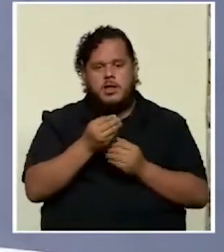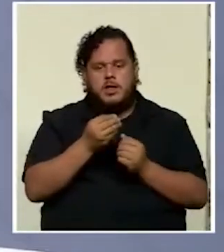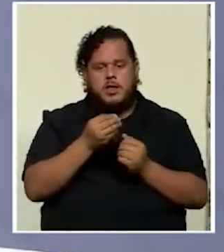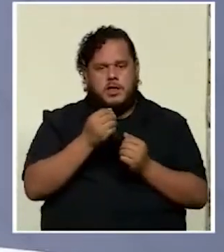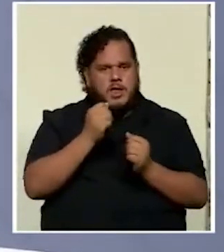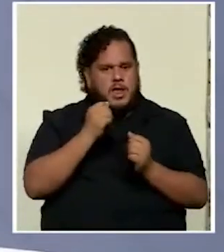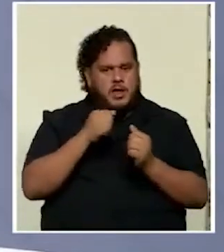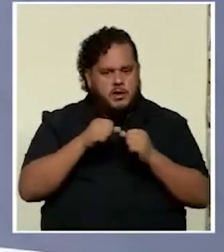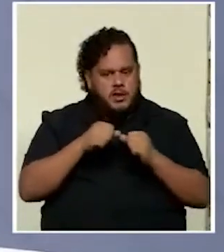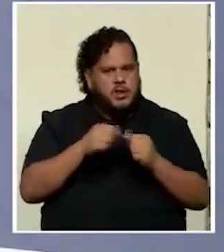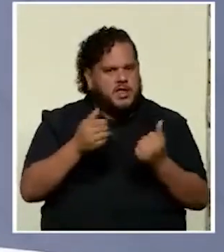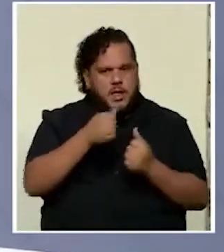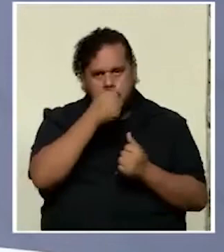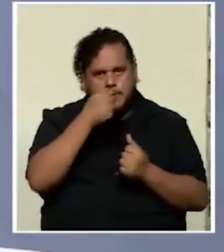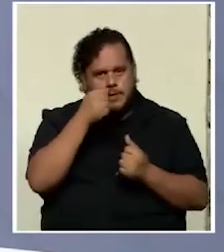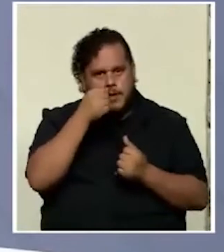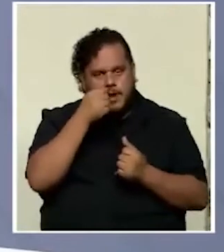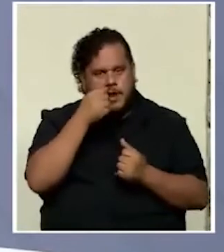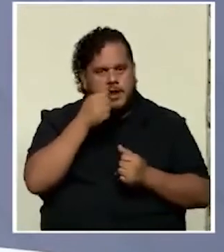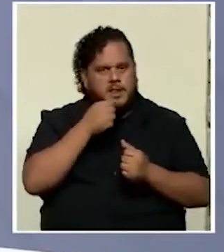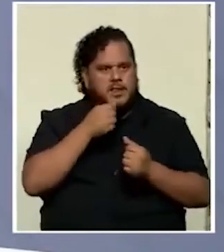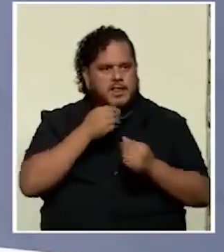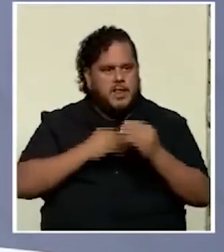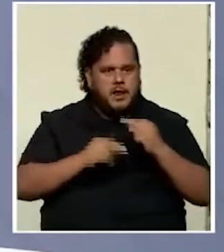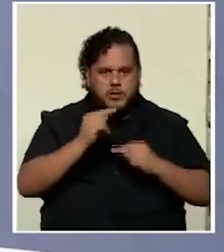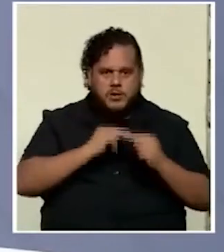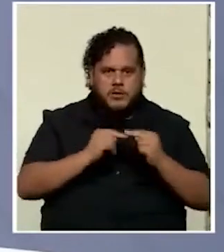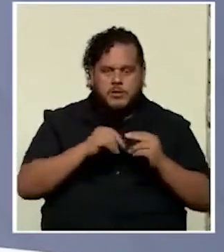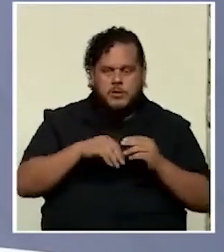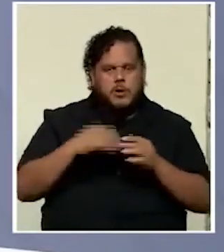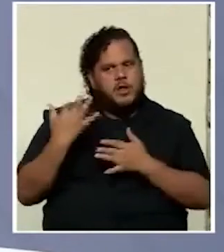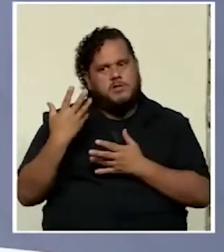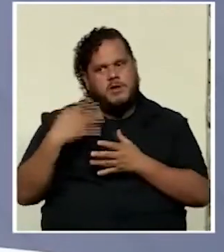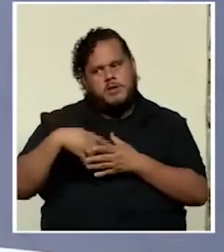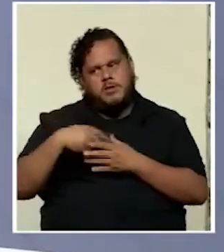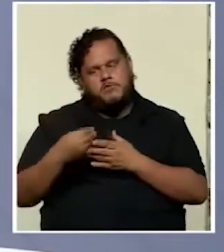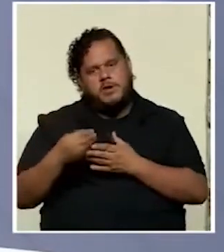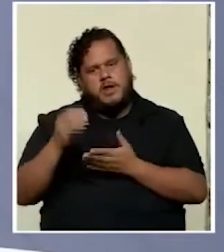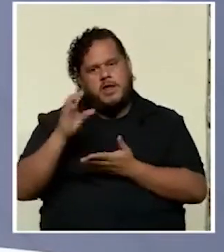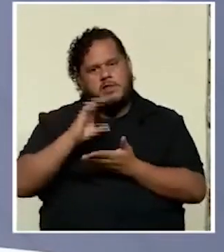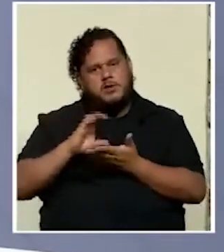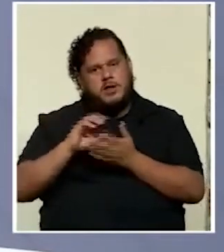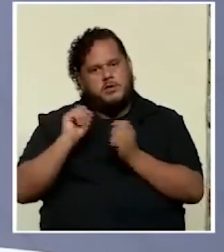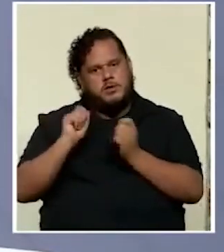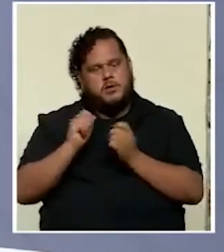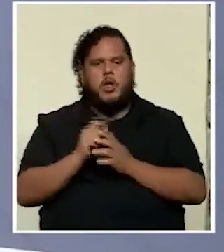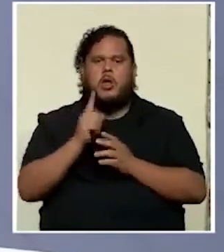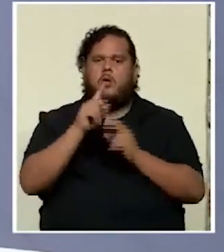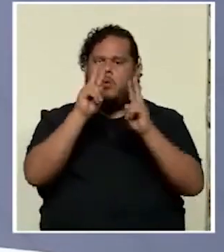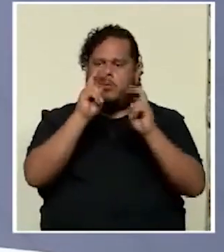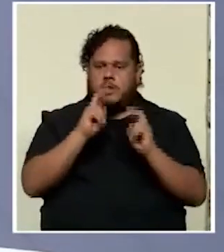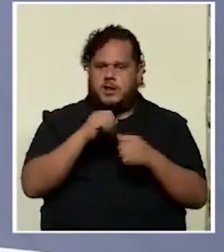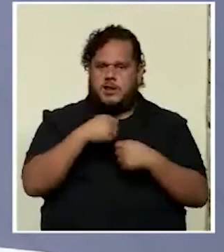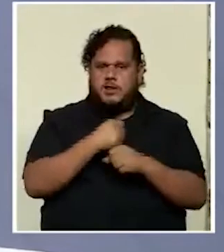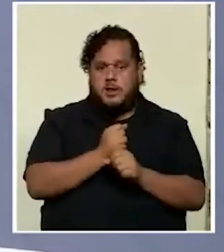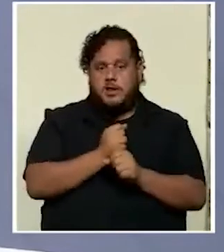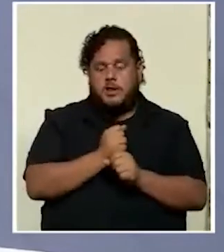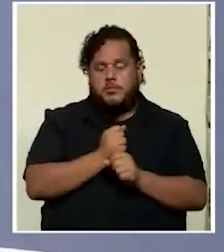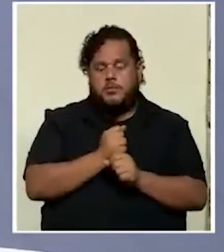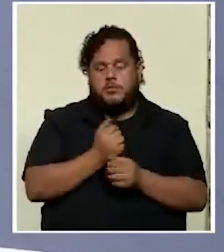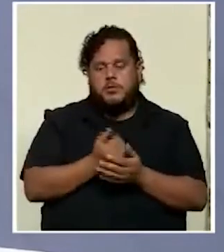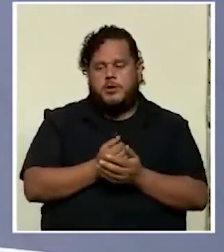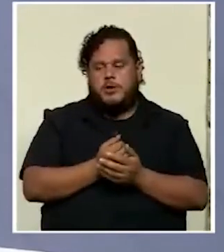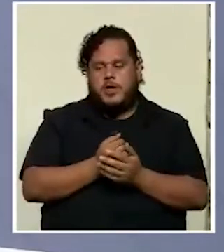el narcotráfico esperándolos afuera de los centros educativos en un análisis que hacíamos hace